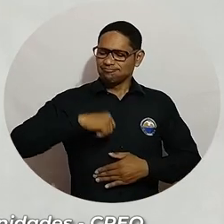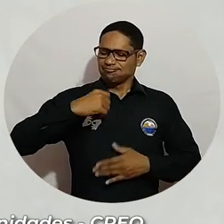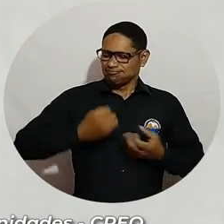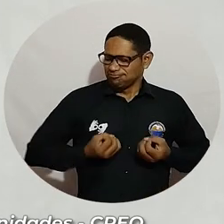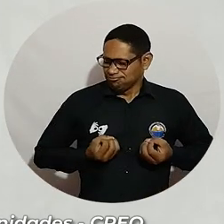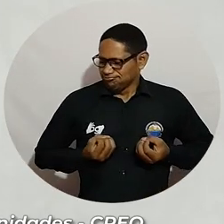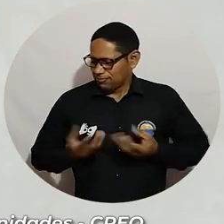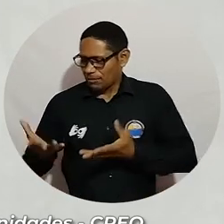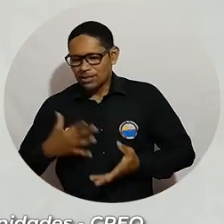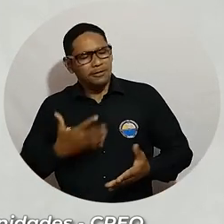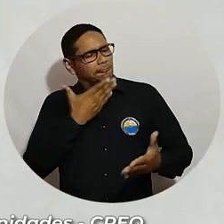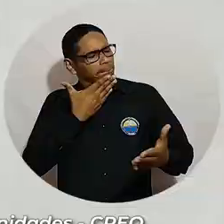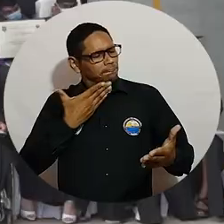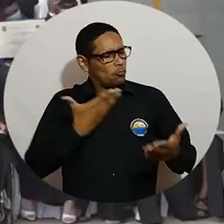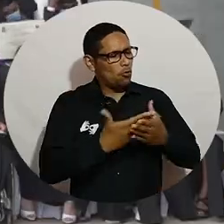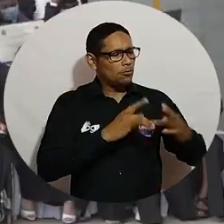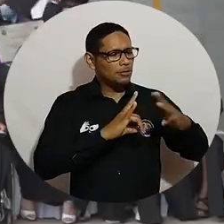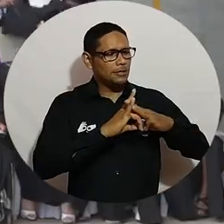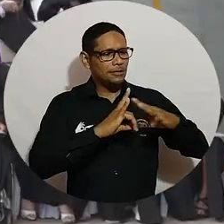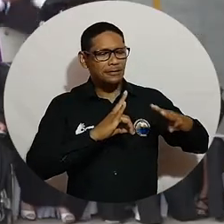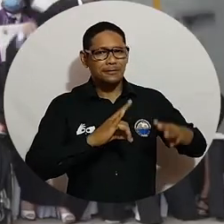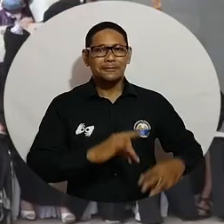todo y siempre gratitud con ella.